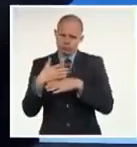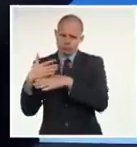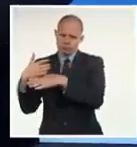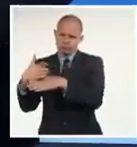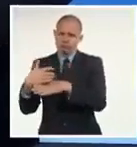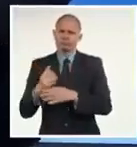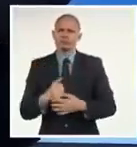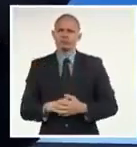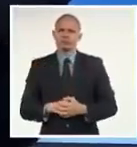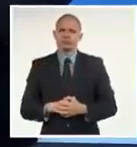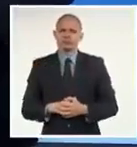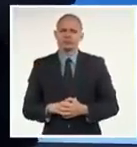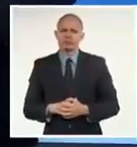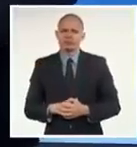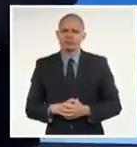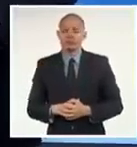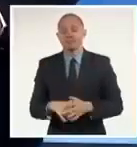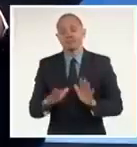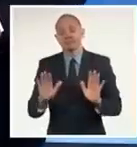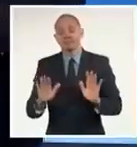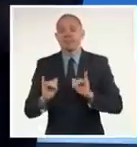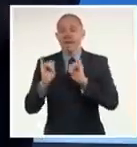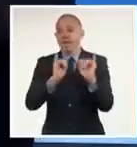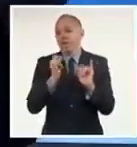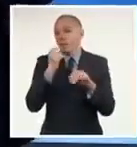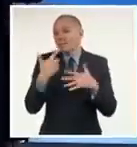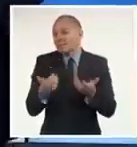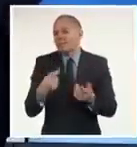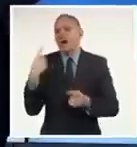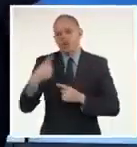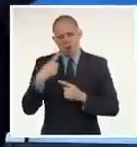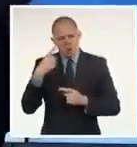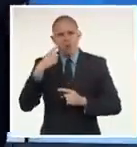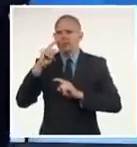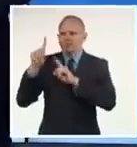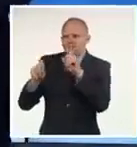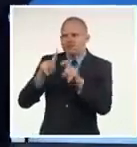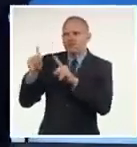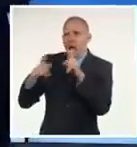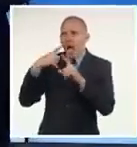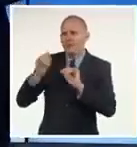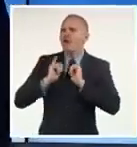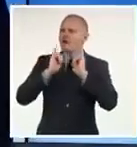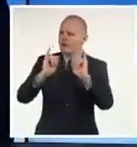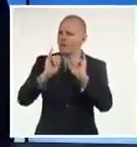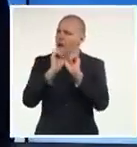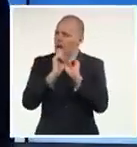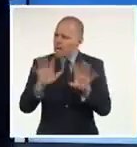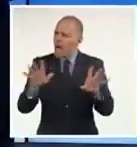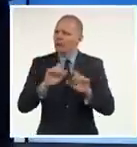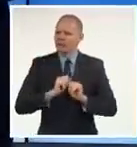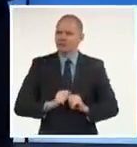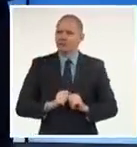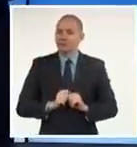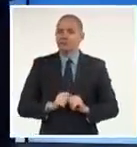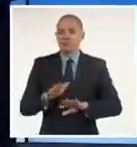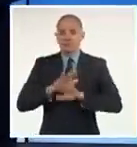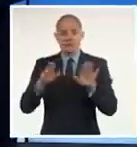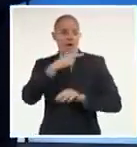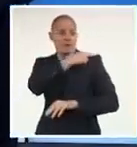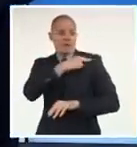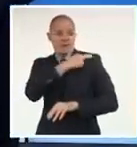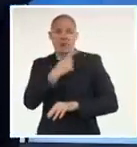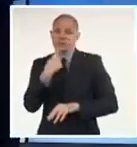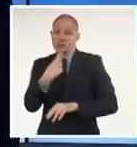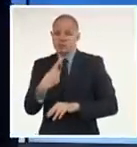organismos involucrados. Seguiremos recabando información objetiva sobre este caso. Las autoridades han afirmado que se